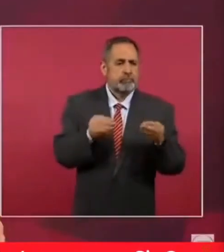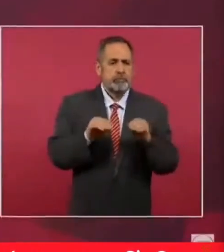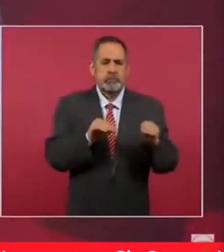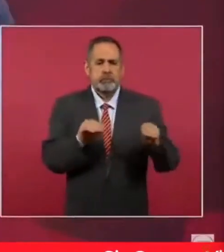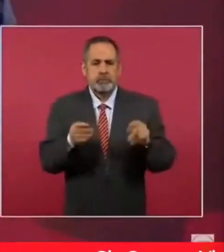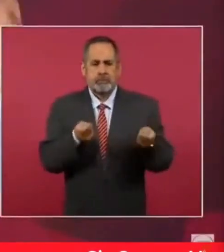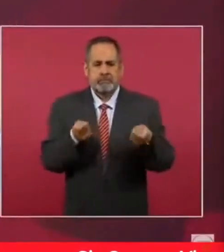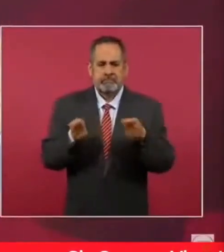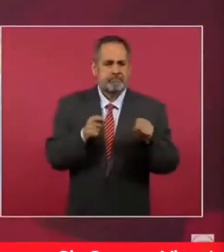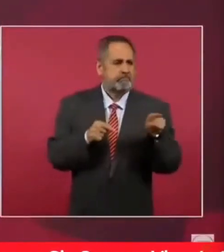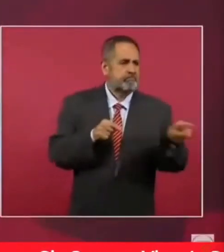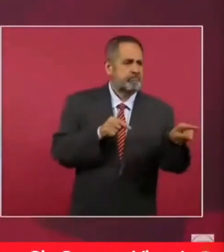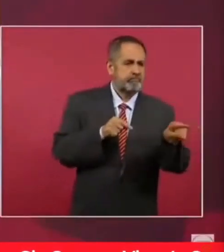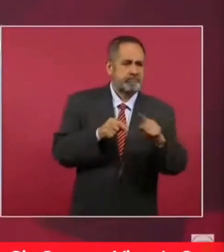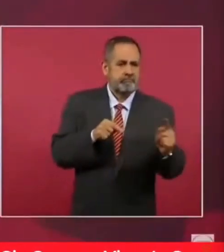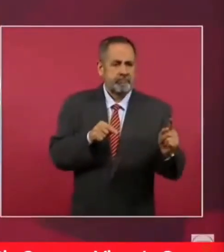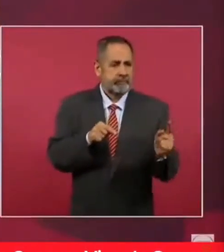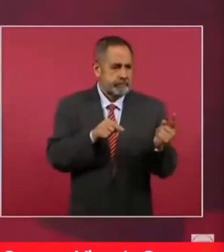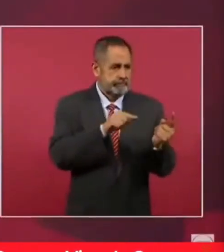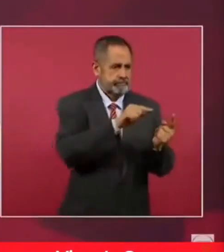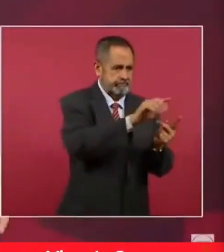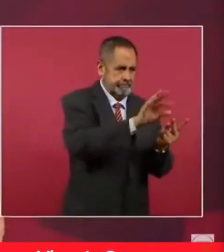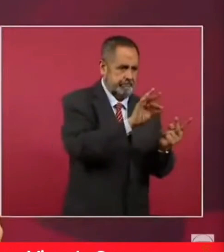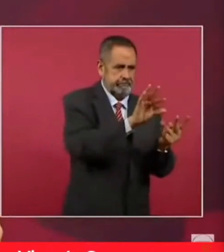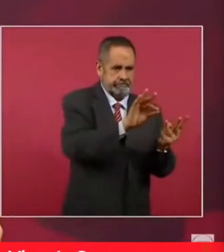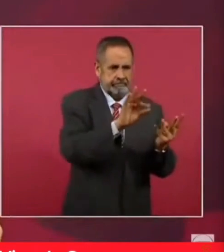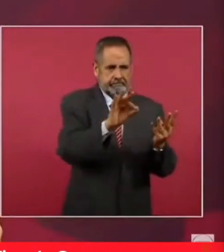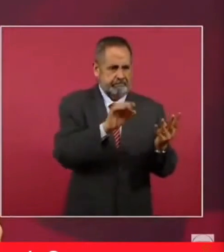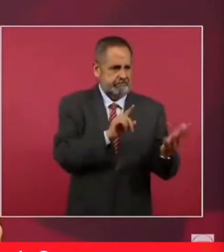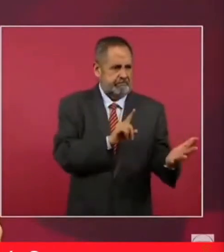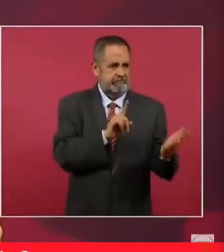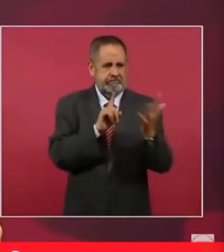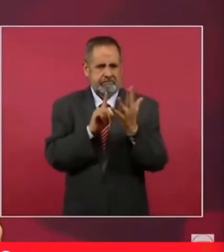a toda la oposición conservadora en México,